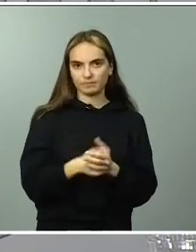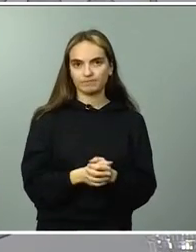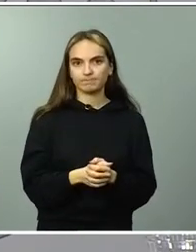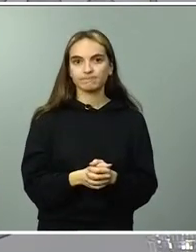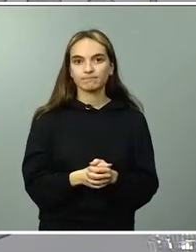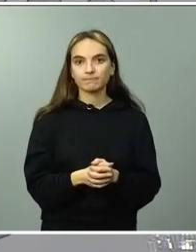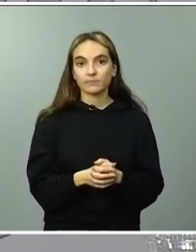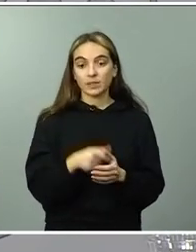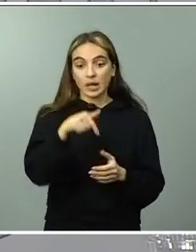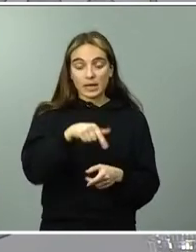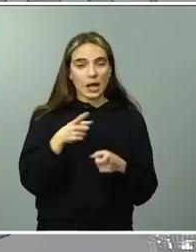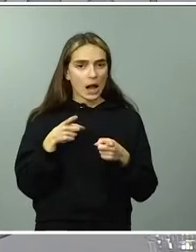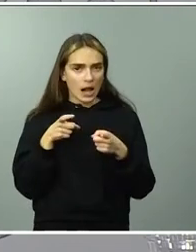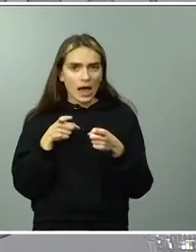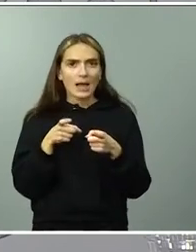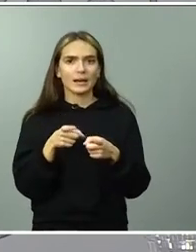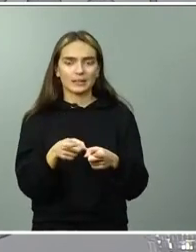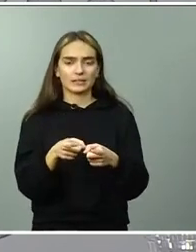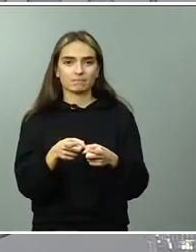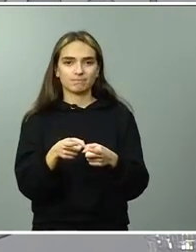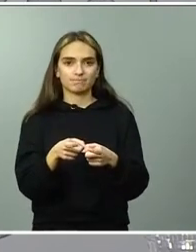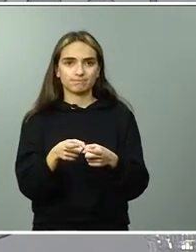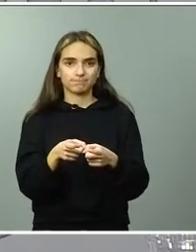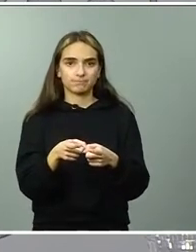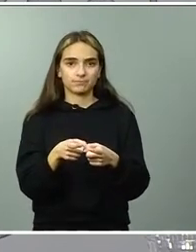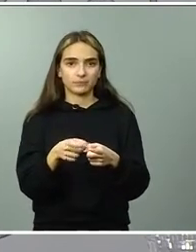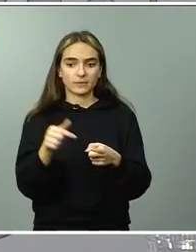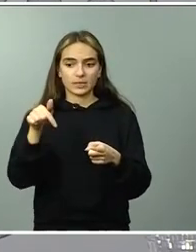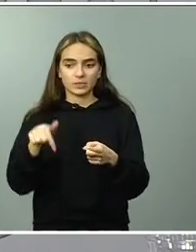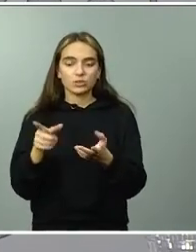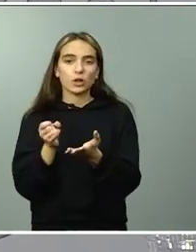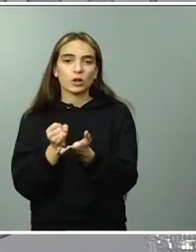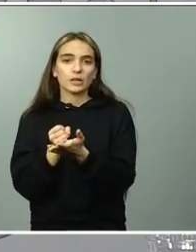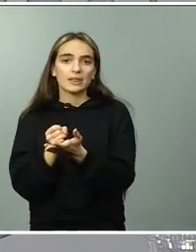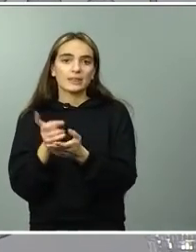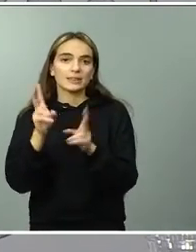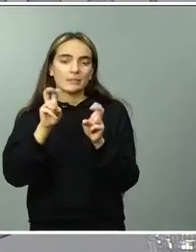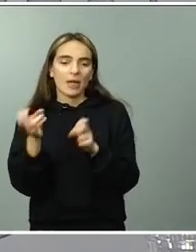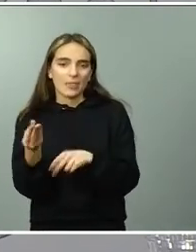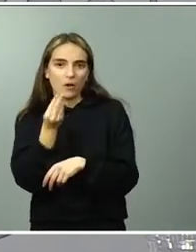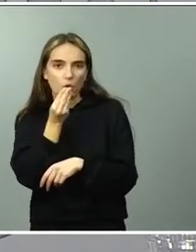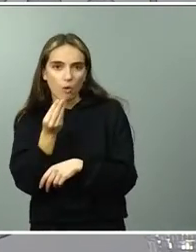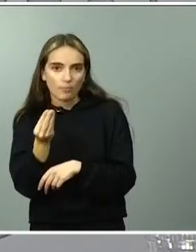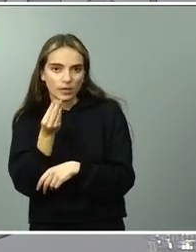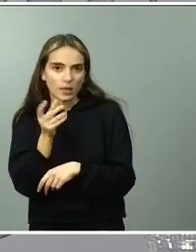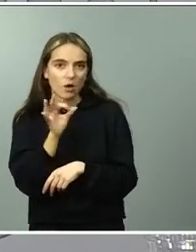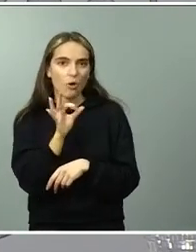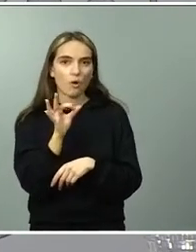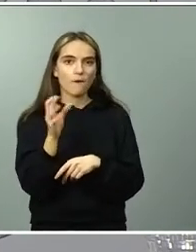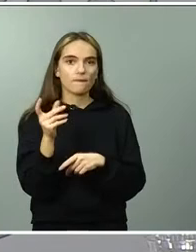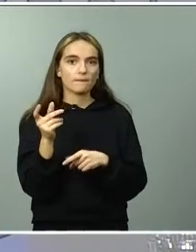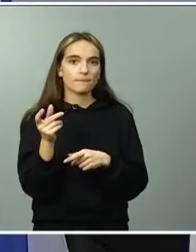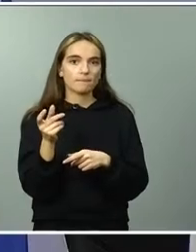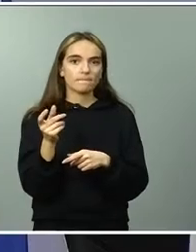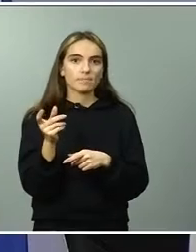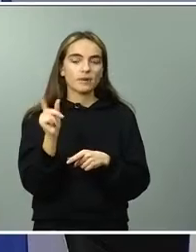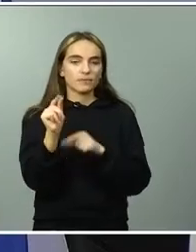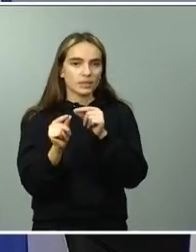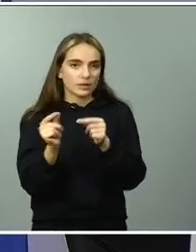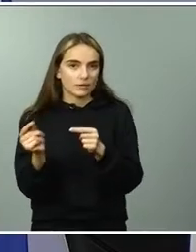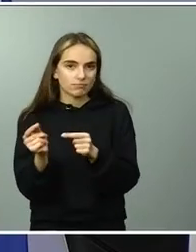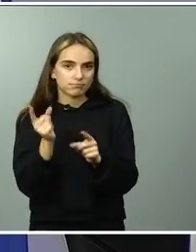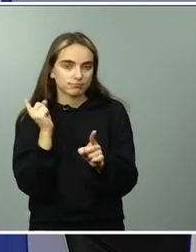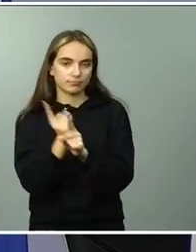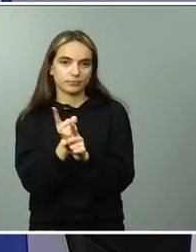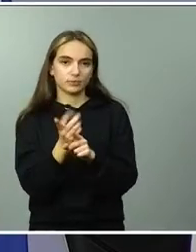bélico, lo que tiene que ver con los cereales o con los fertilizantes. Tiene también su raíz en esta guerra y, por tanto, es un asunto complejo. Ayer el